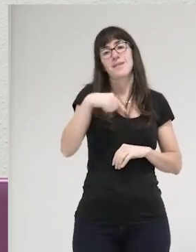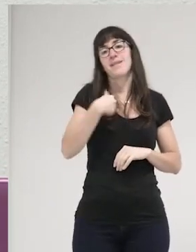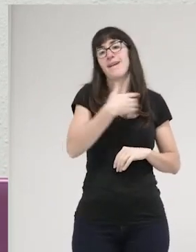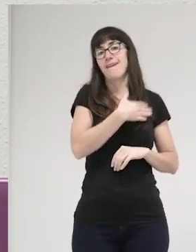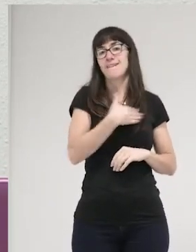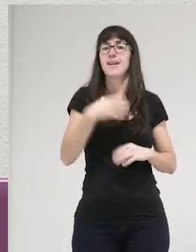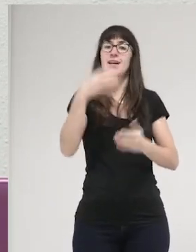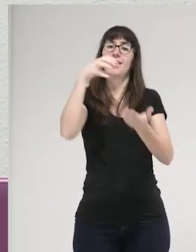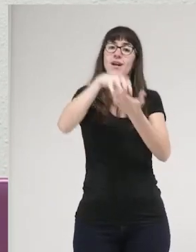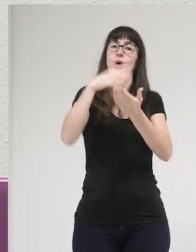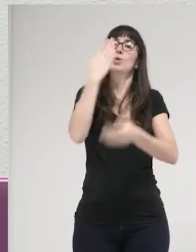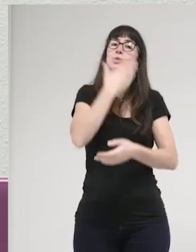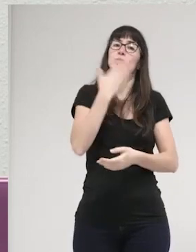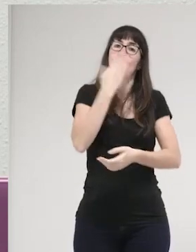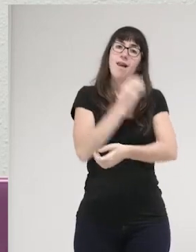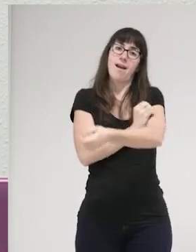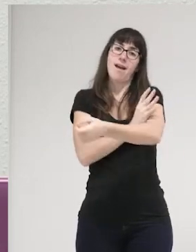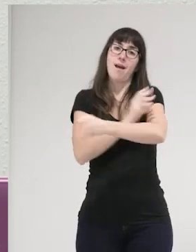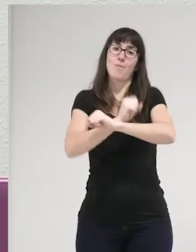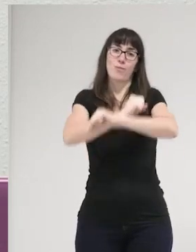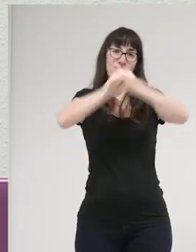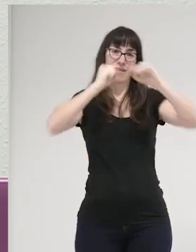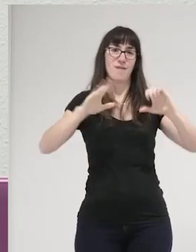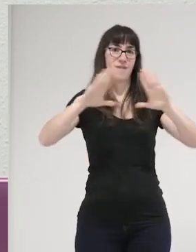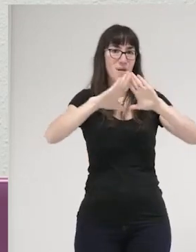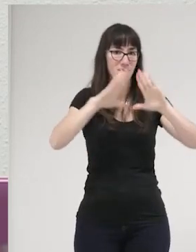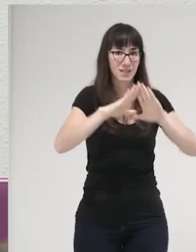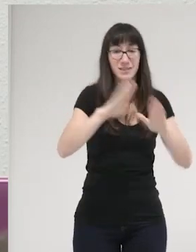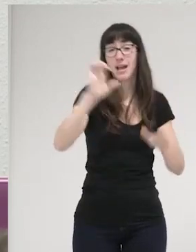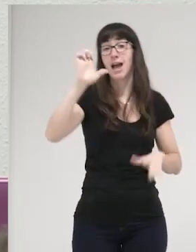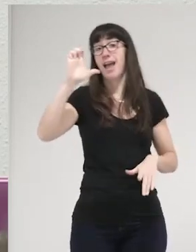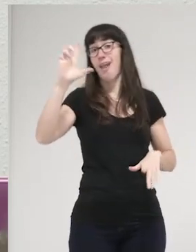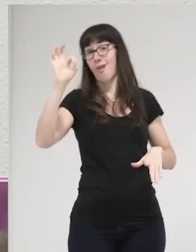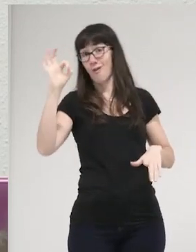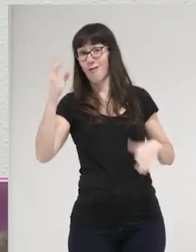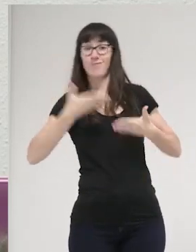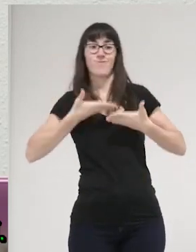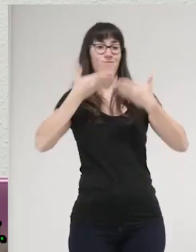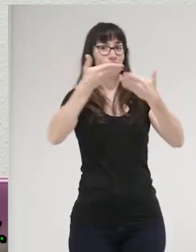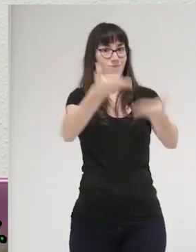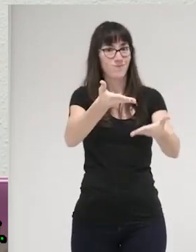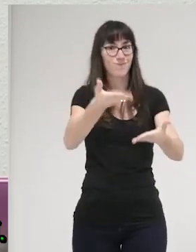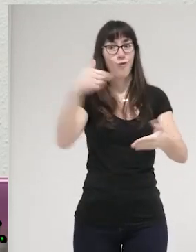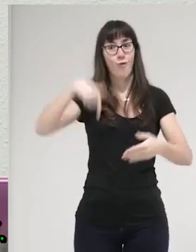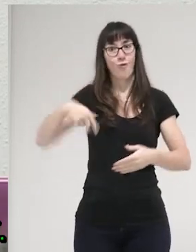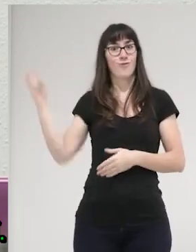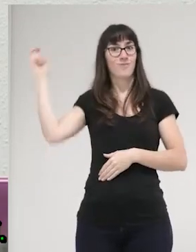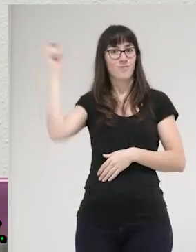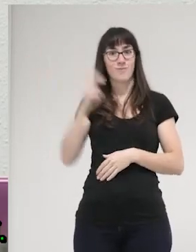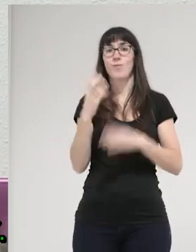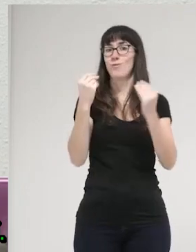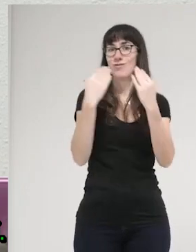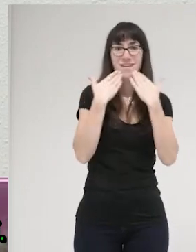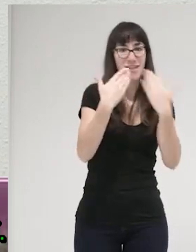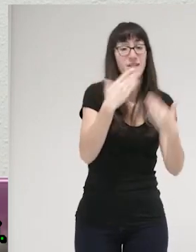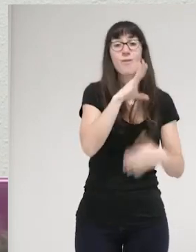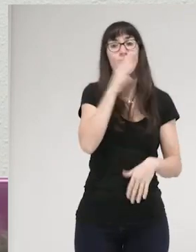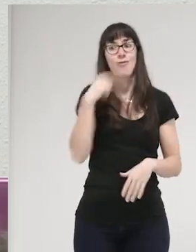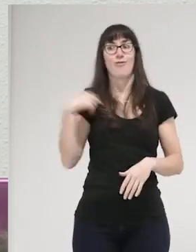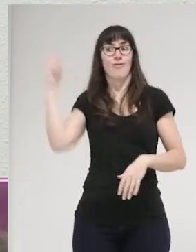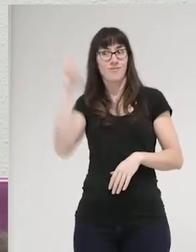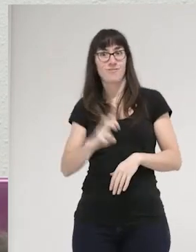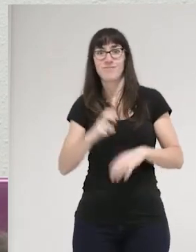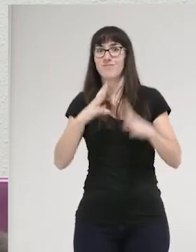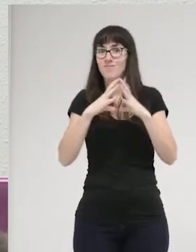la Escuela de Empoderamiento Feminista, agradecer él o haberme invitado, haberme traído hoy aquí, porque, bueno, pues porque me hace mucha ilusión estar aquí.